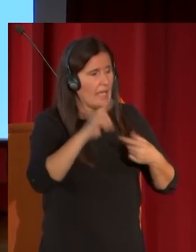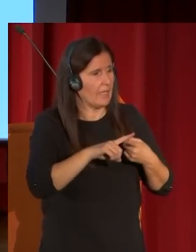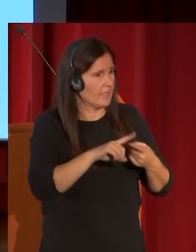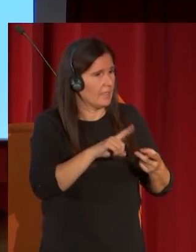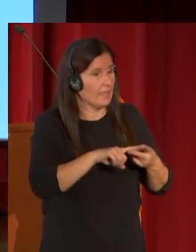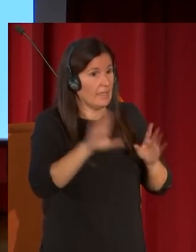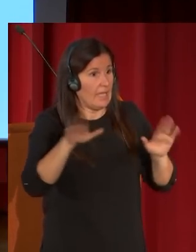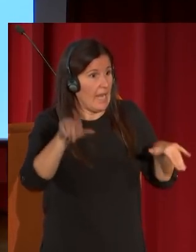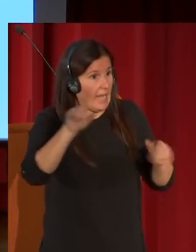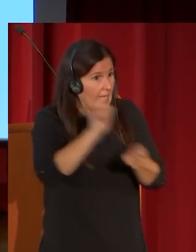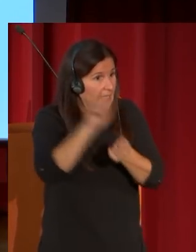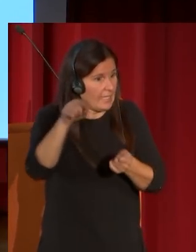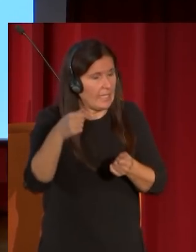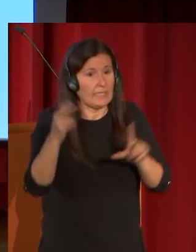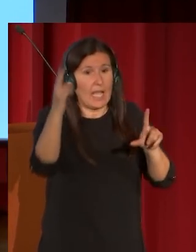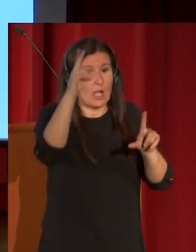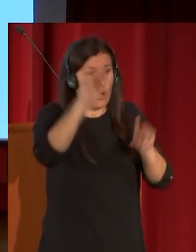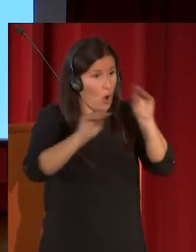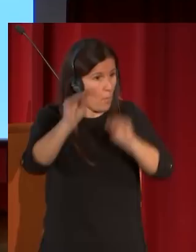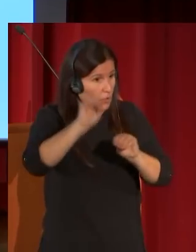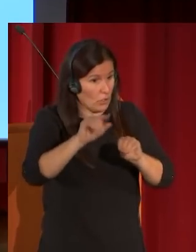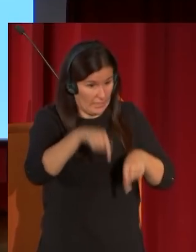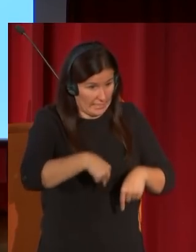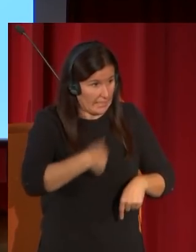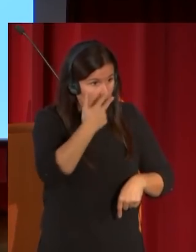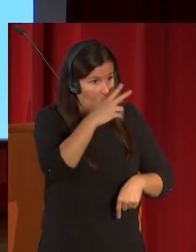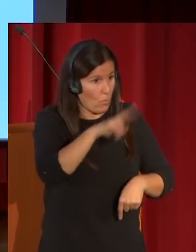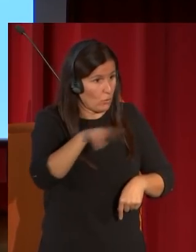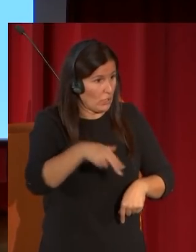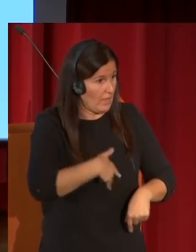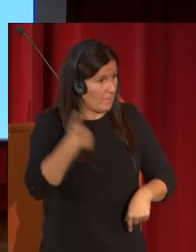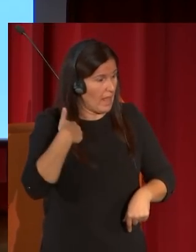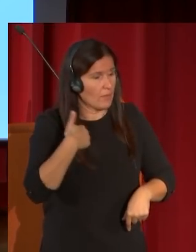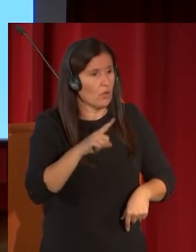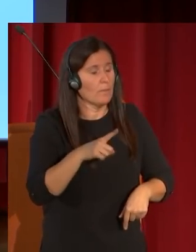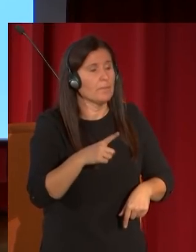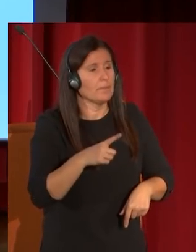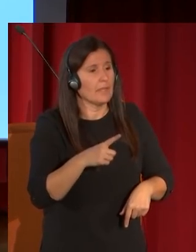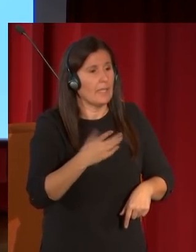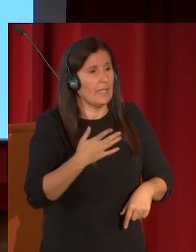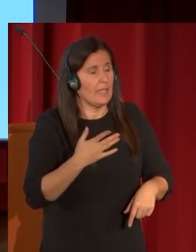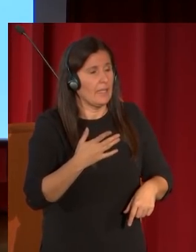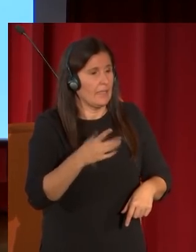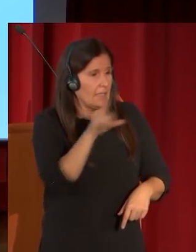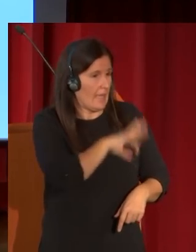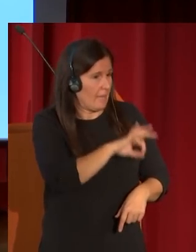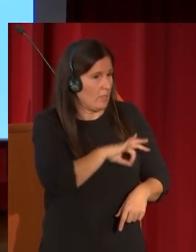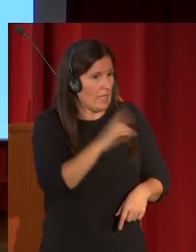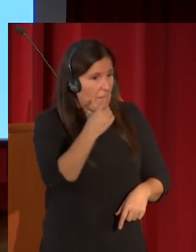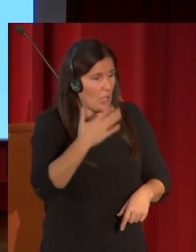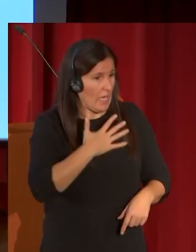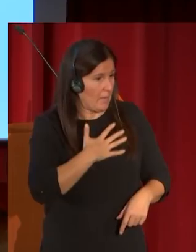el ángel que detiene esta composición diagonal del Prado el caballero de la mano en el pecho del greco nada menos cuando